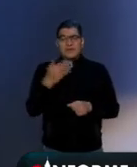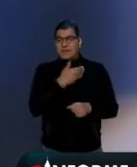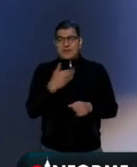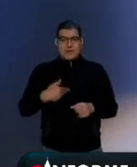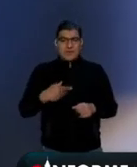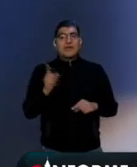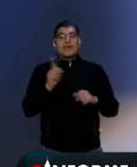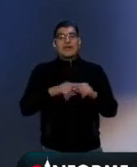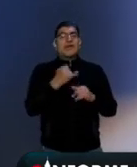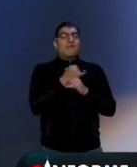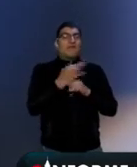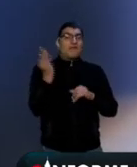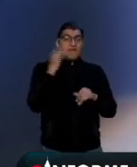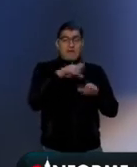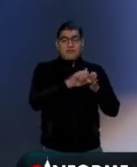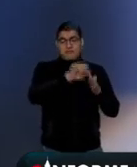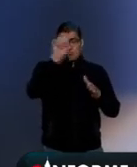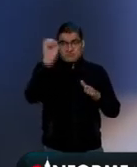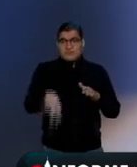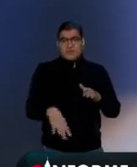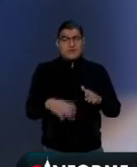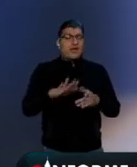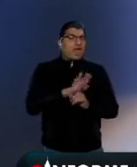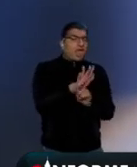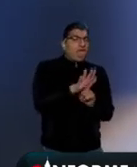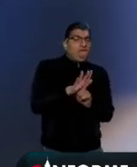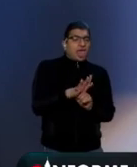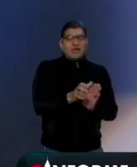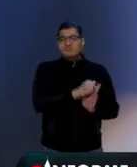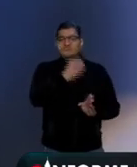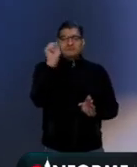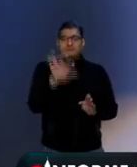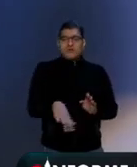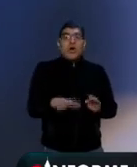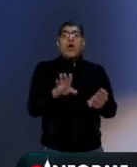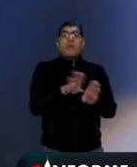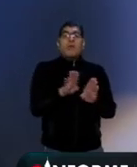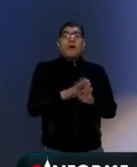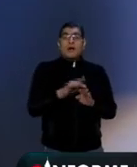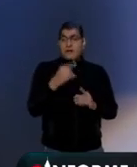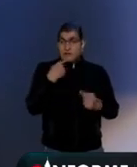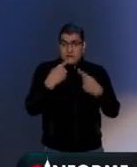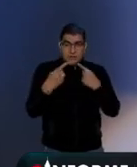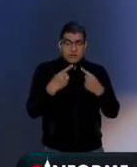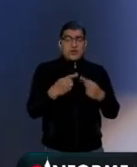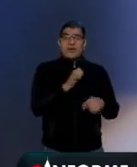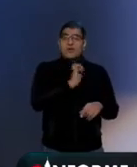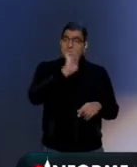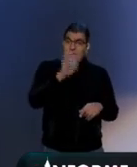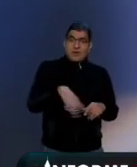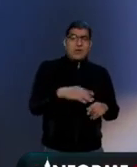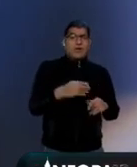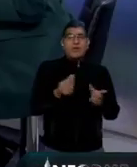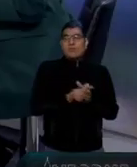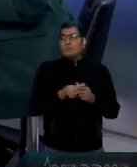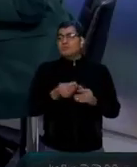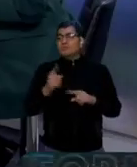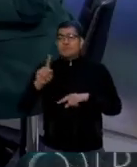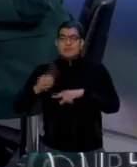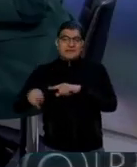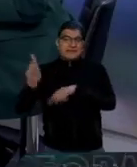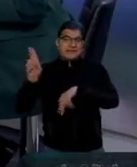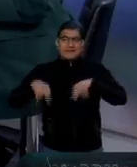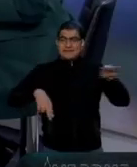desterrar la desinformación, la manipulación, pero también hay que desterrar los discursos de odio, el clasismo y el racismo.